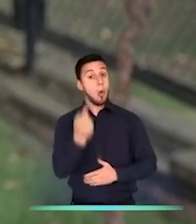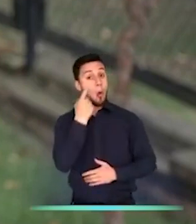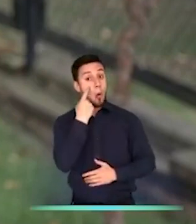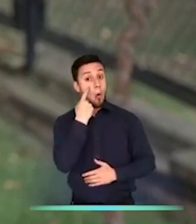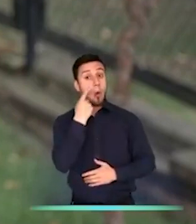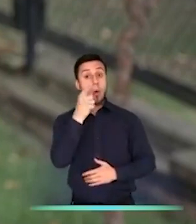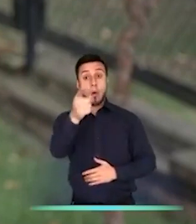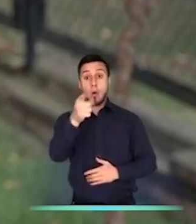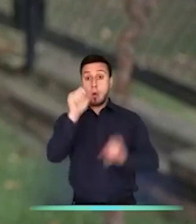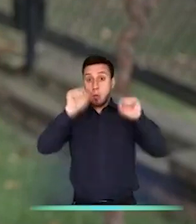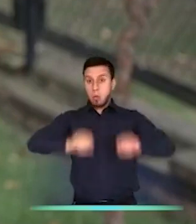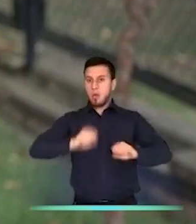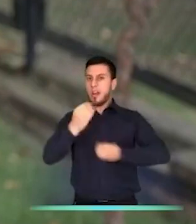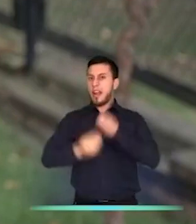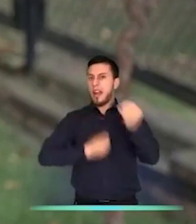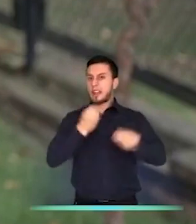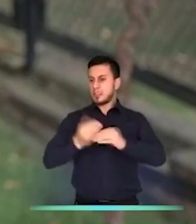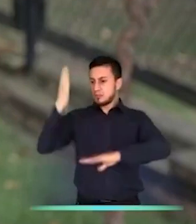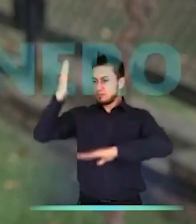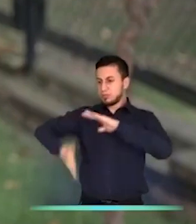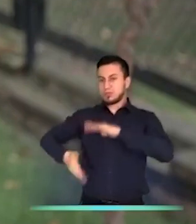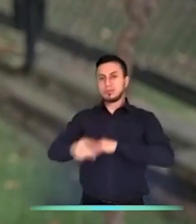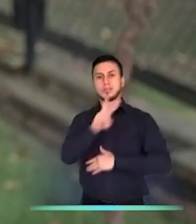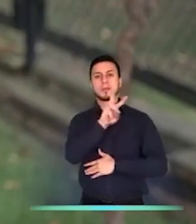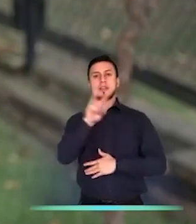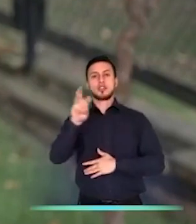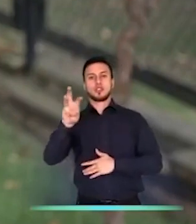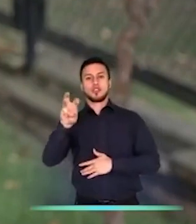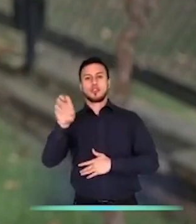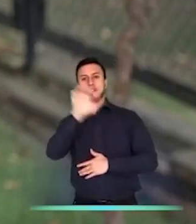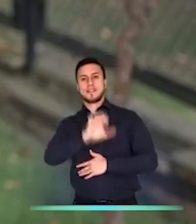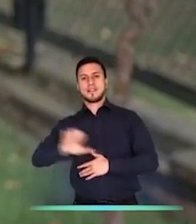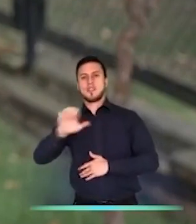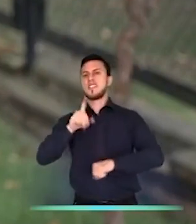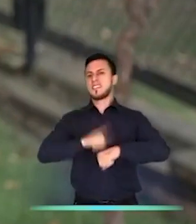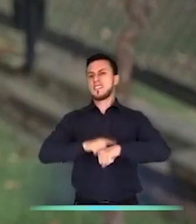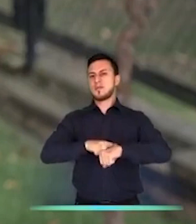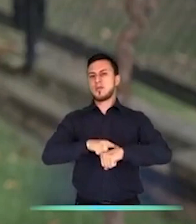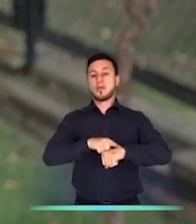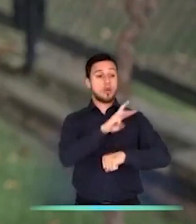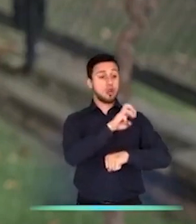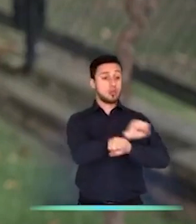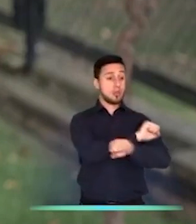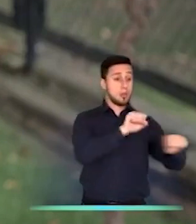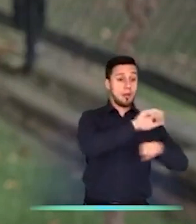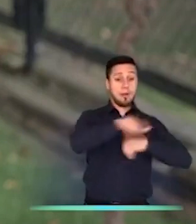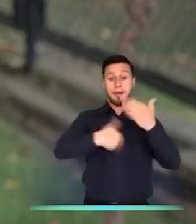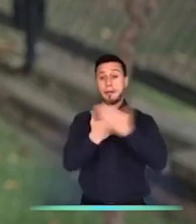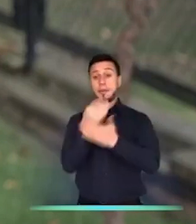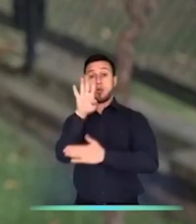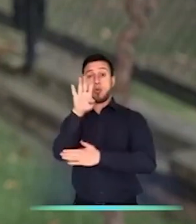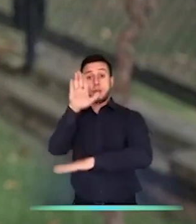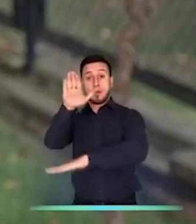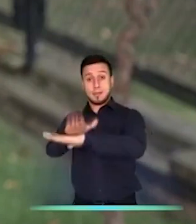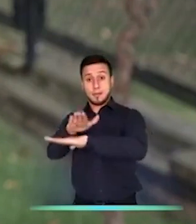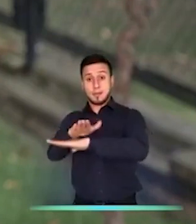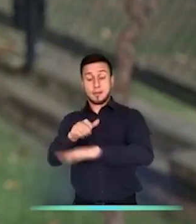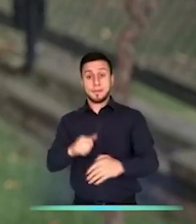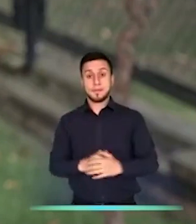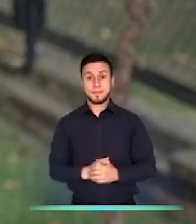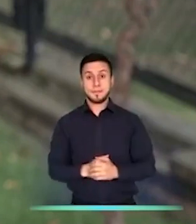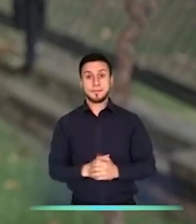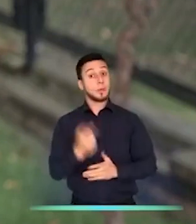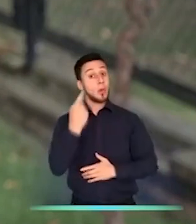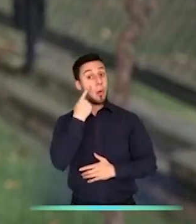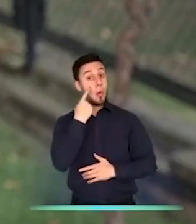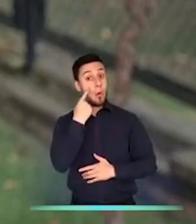Recuerda que solo puedes realizarlo hasta el 28 de enero en horario de atención de 8 de la mañana a 4 de